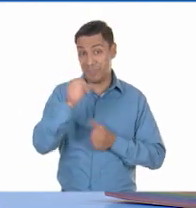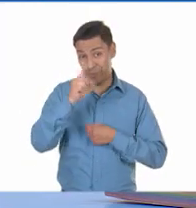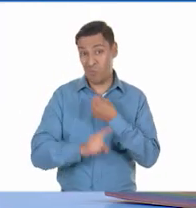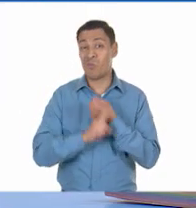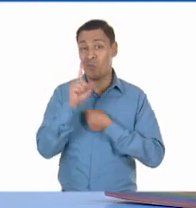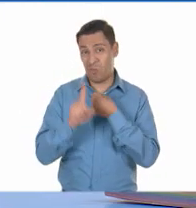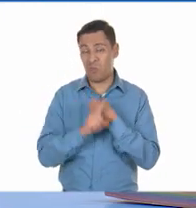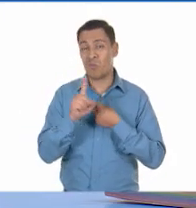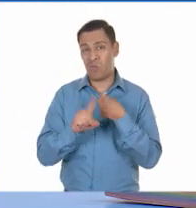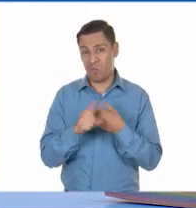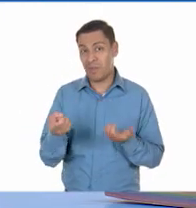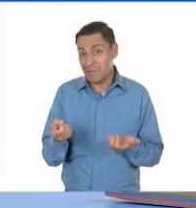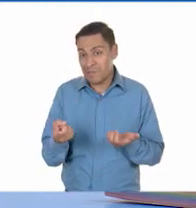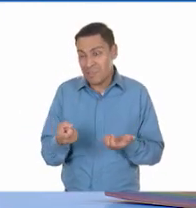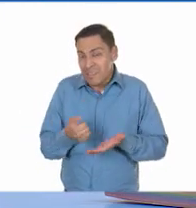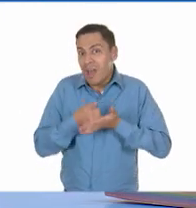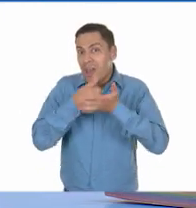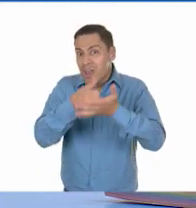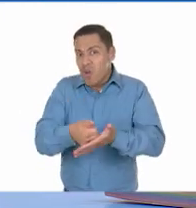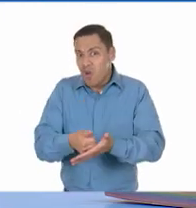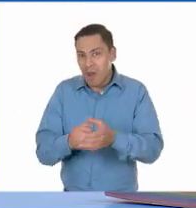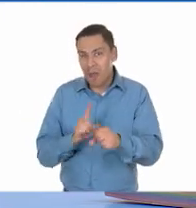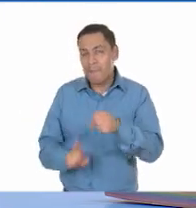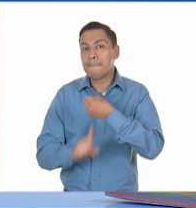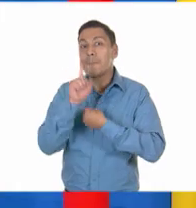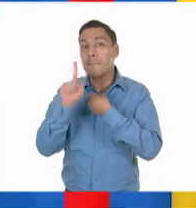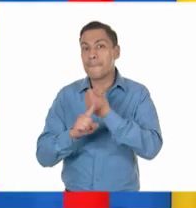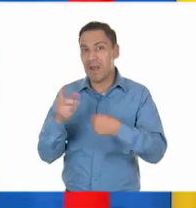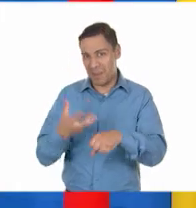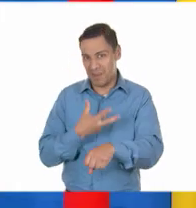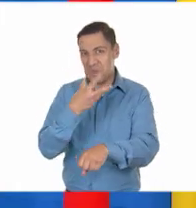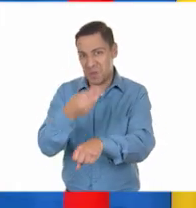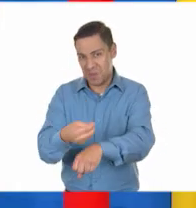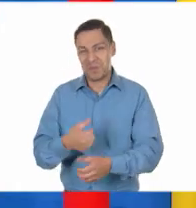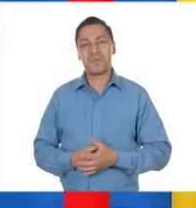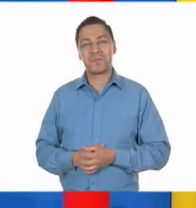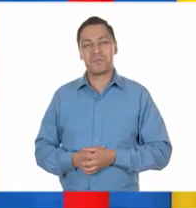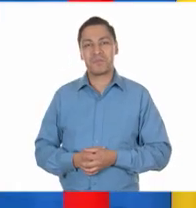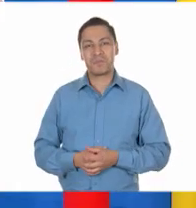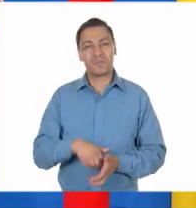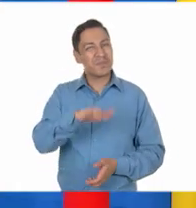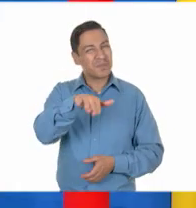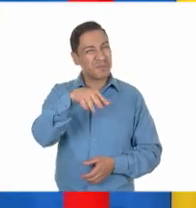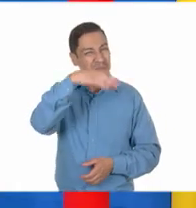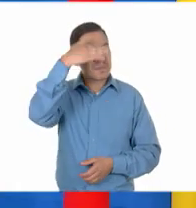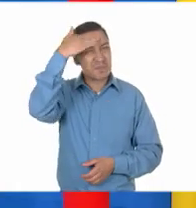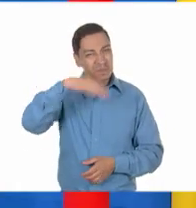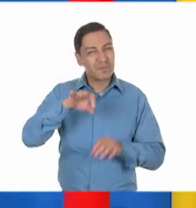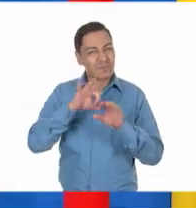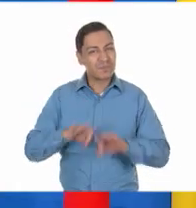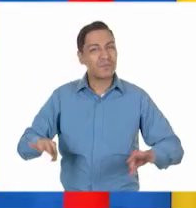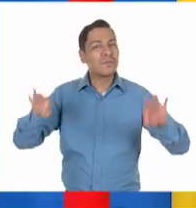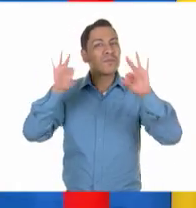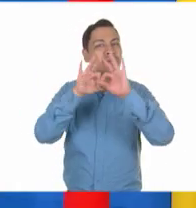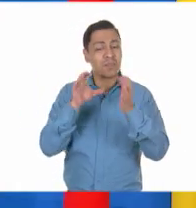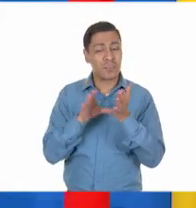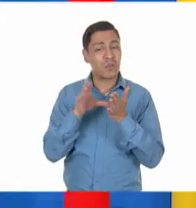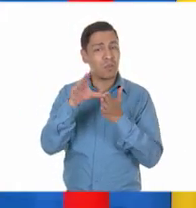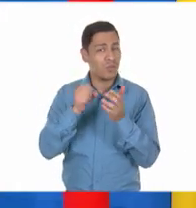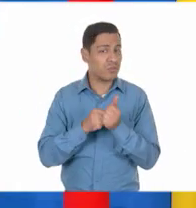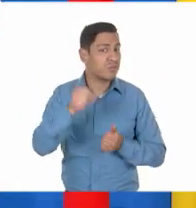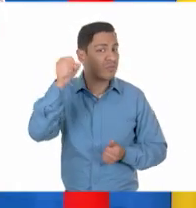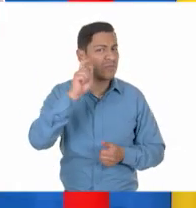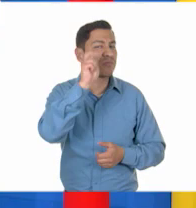época e intentó darle solución. Así es, Tin. ¿Pero sabes qué es lo más importante de todo esto? ¿Qué?